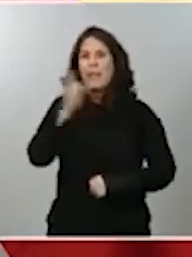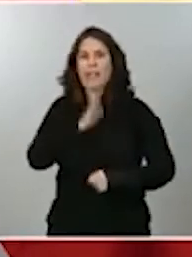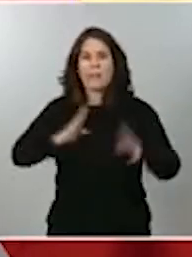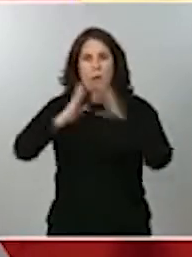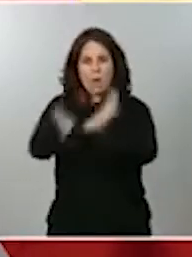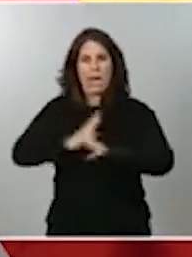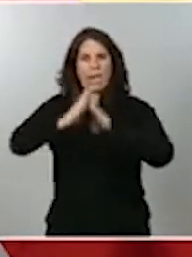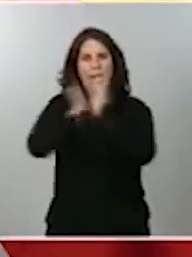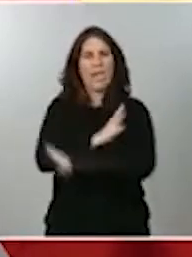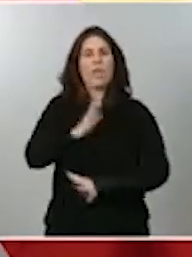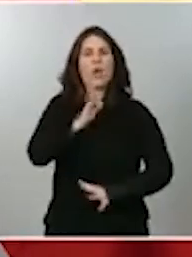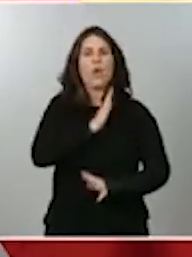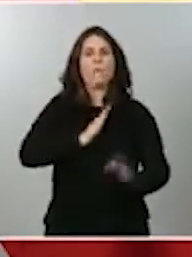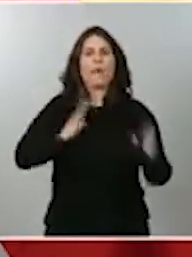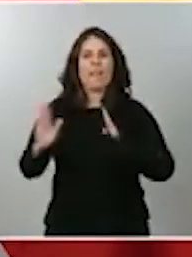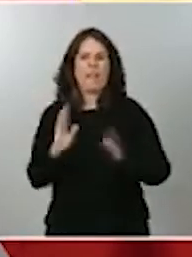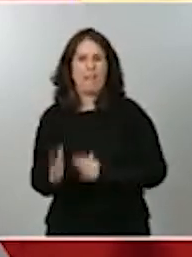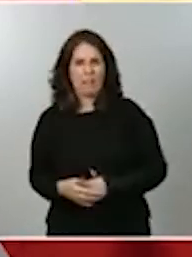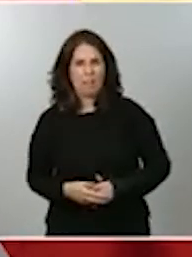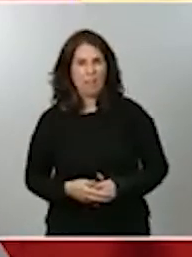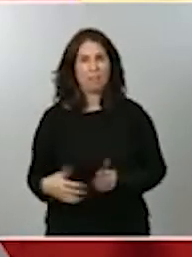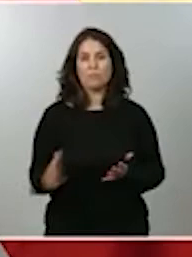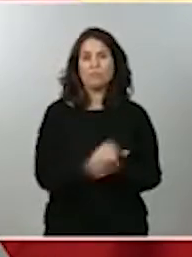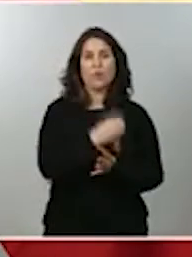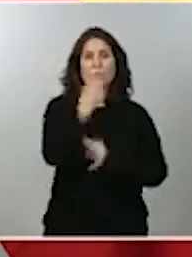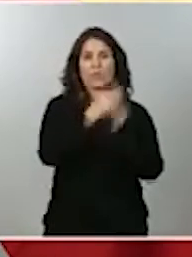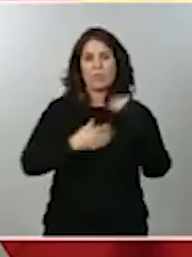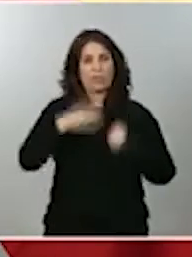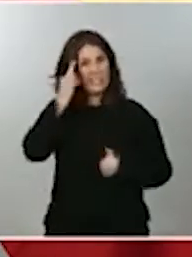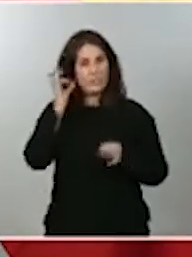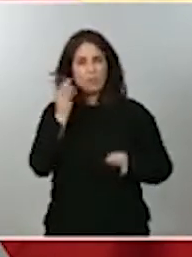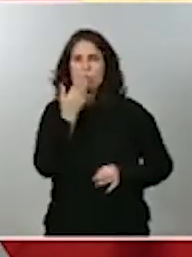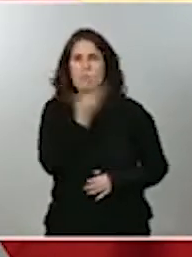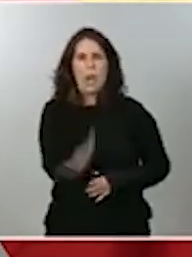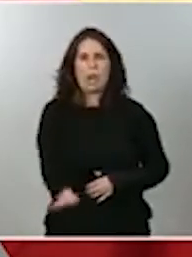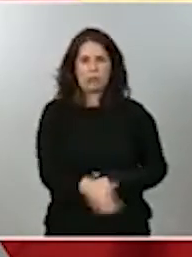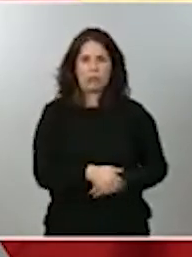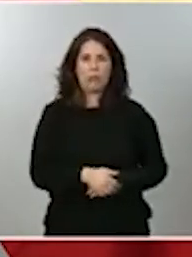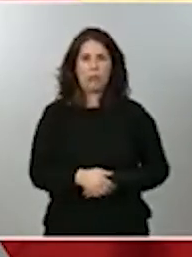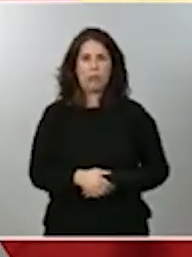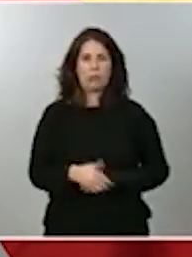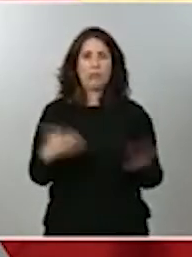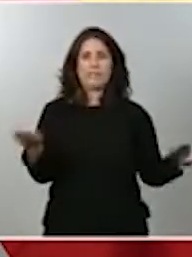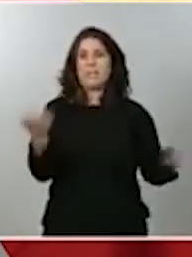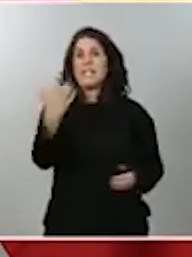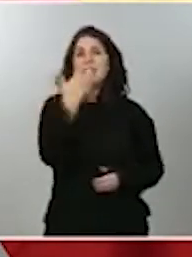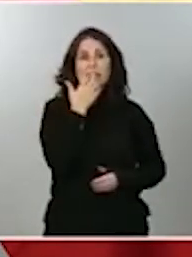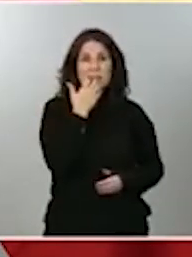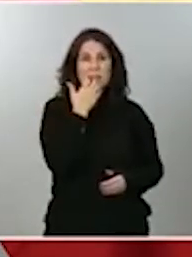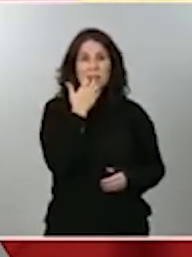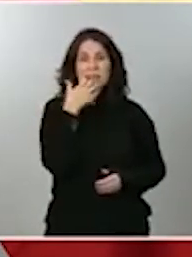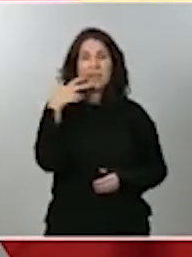parcialidad. Todos los datos son muy malos. Obviamente, si privamos, insisto, de estos derechos, estamos